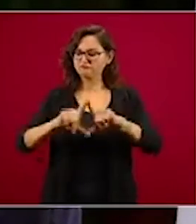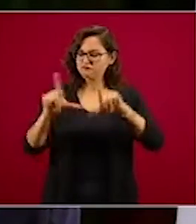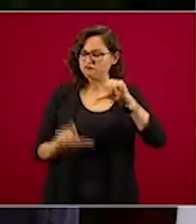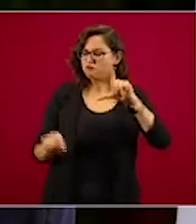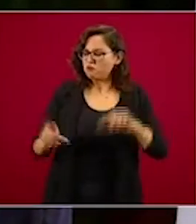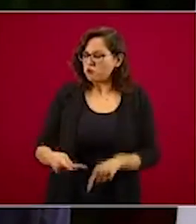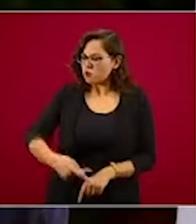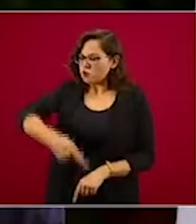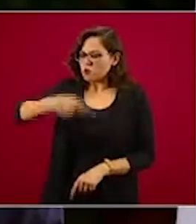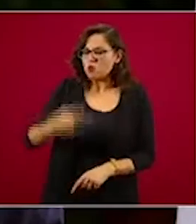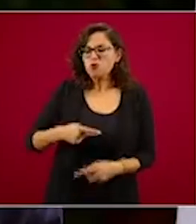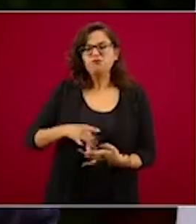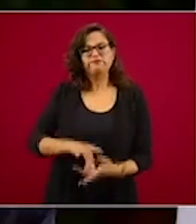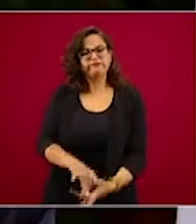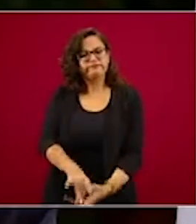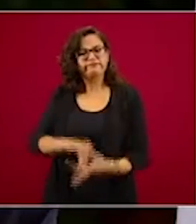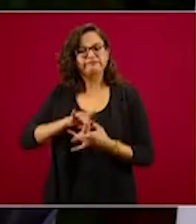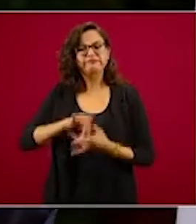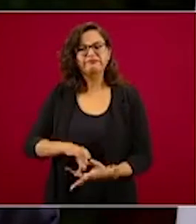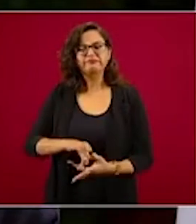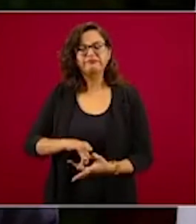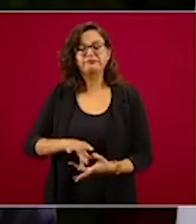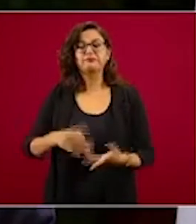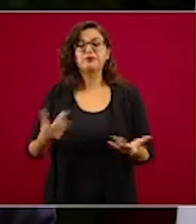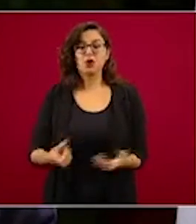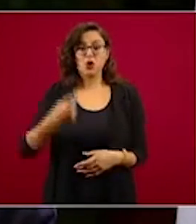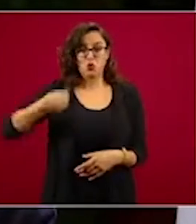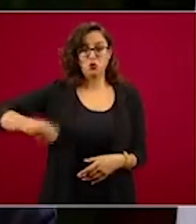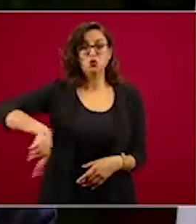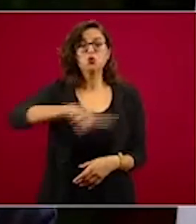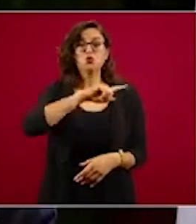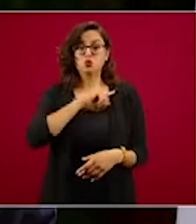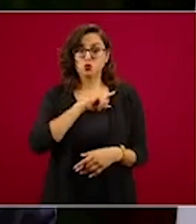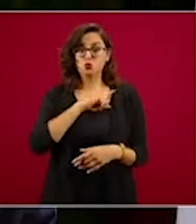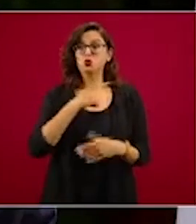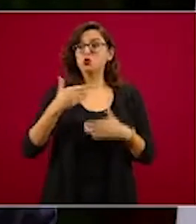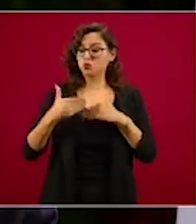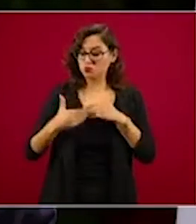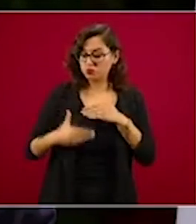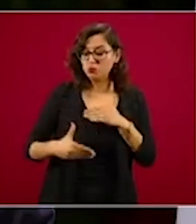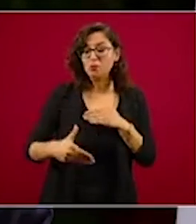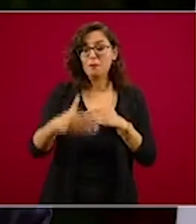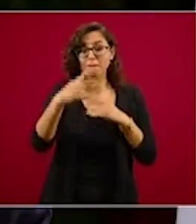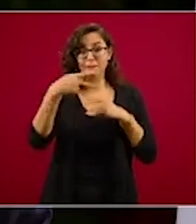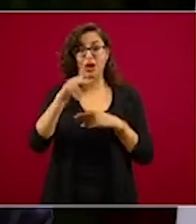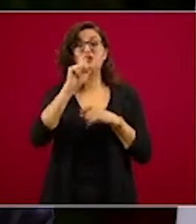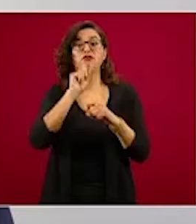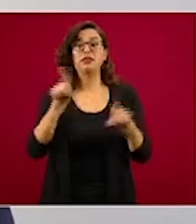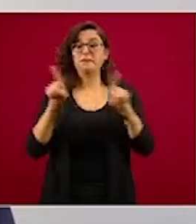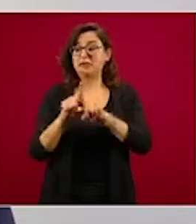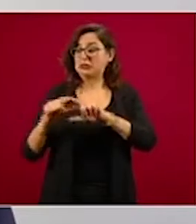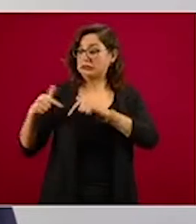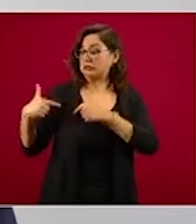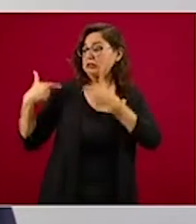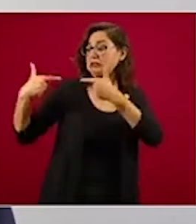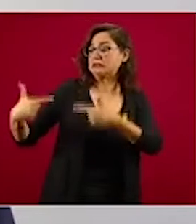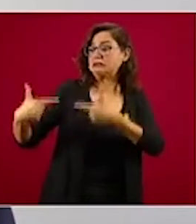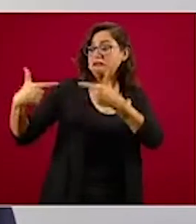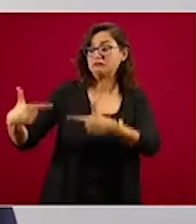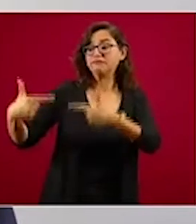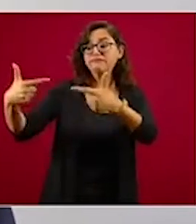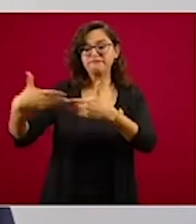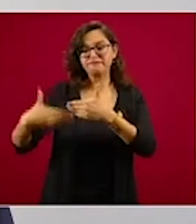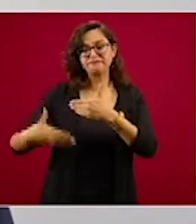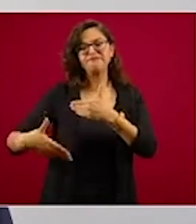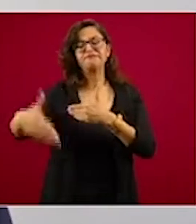por nosotros y por las nuevas generaciones que sabrán honrar la dignidad